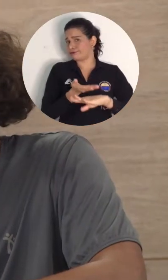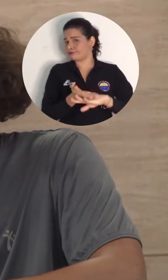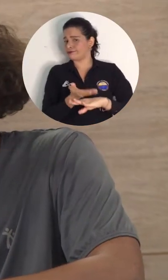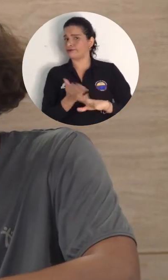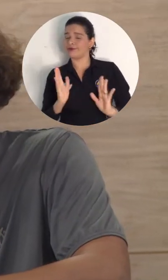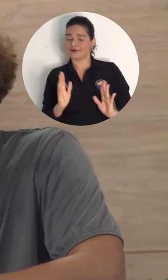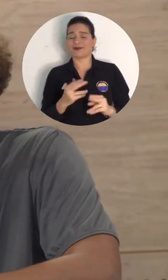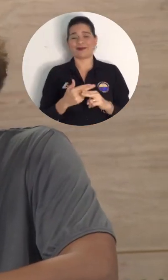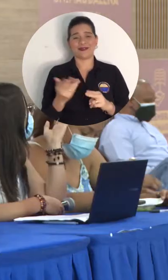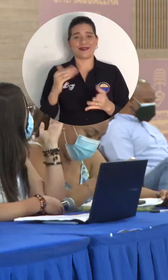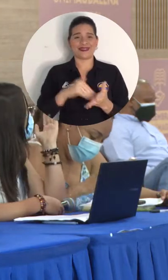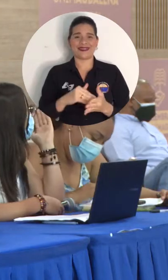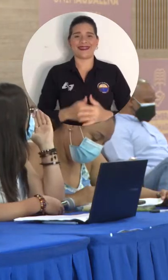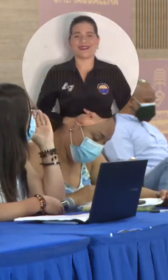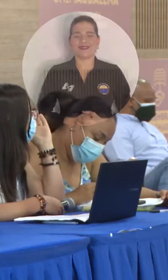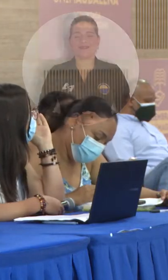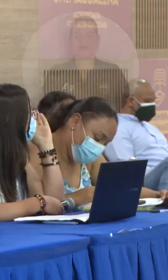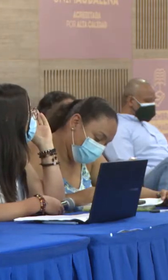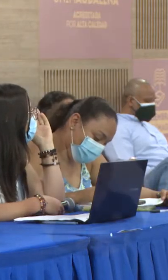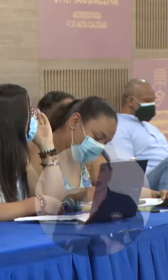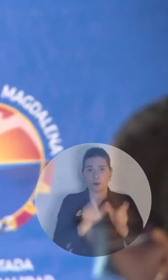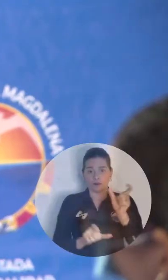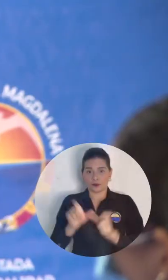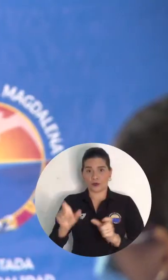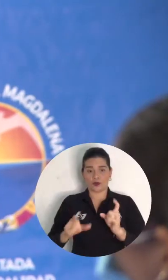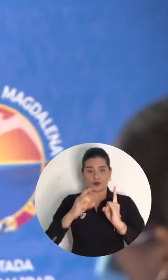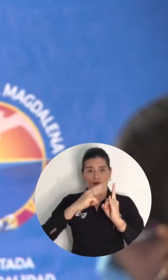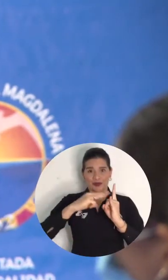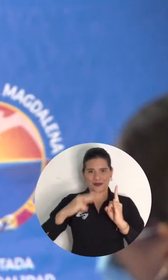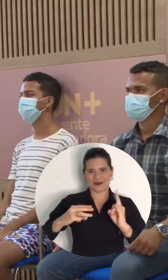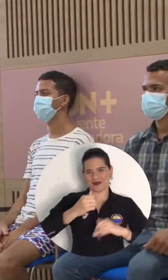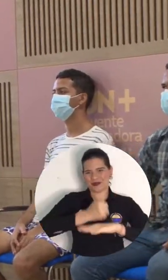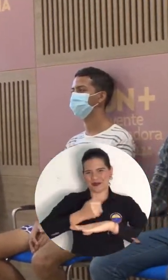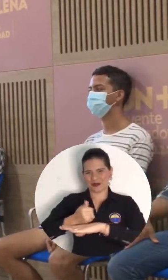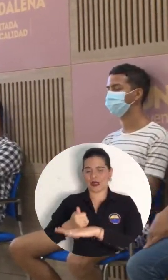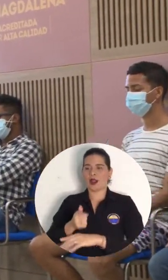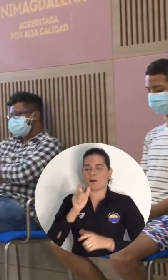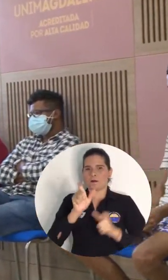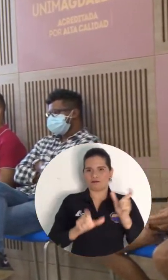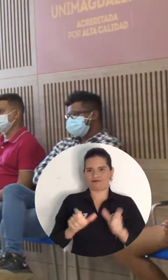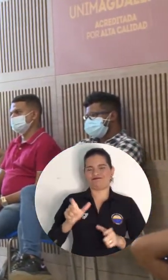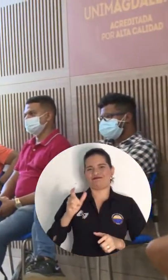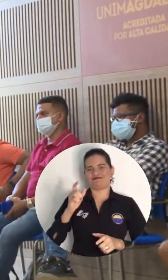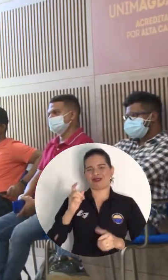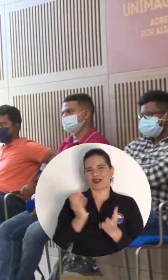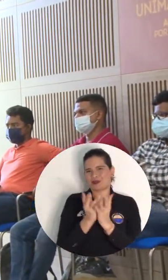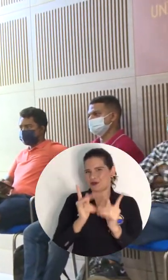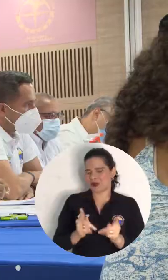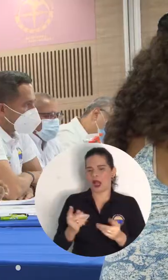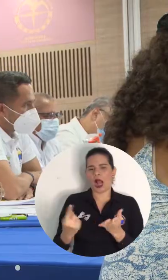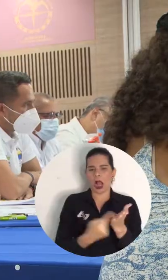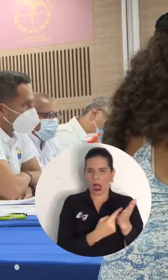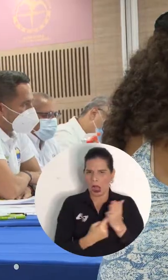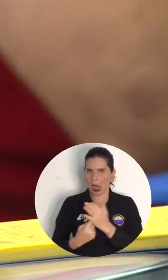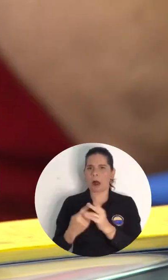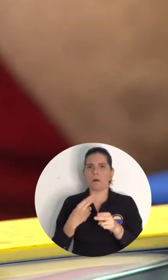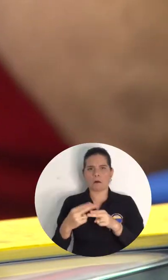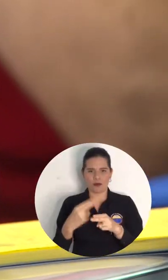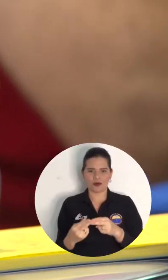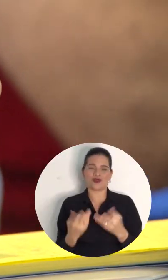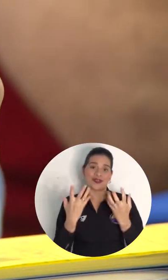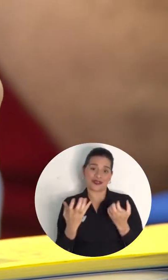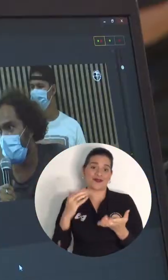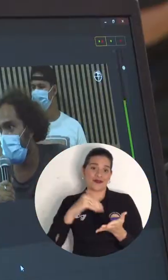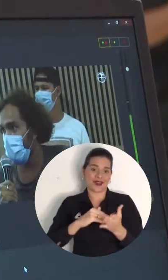colocamos en la mesa. Finalmente, los universitarios y los directivos acordaron encuentros posteriores para seguir ajustando sinérgicamente las